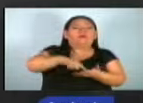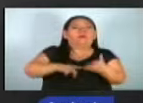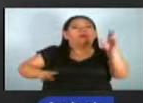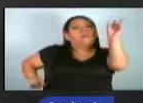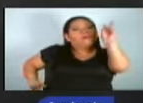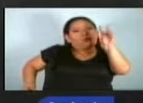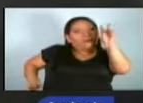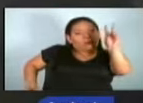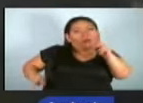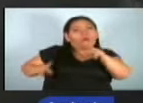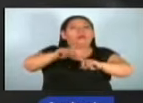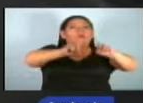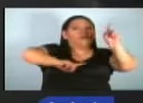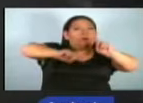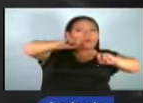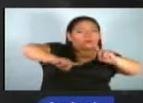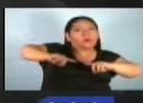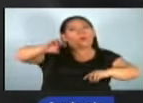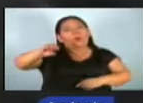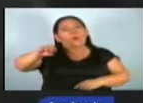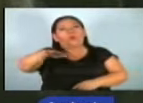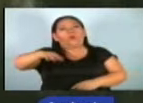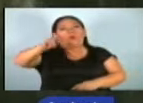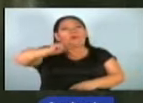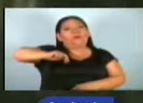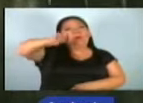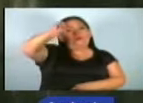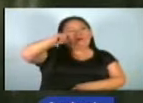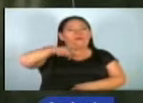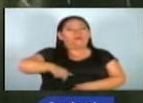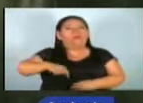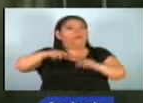Centro, Santa Ana y la zona norte del país. Con imágenes de Carlos.